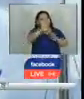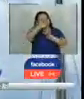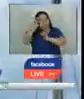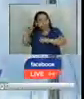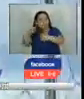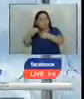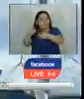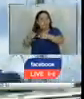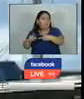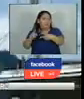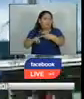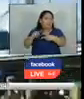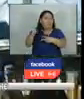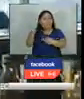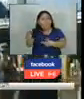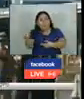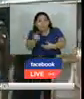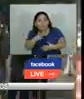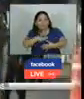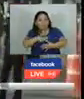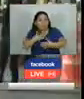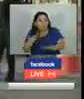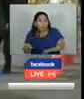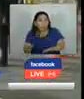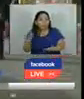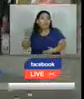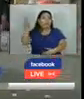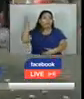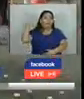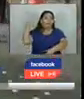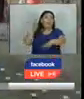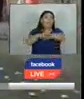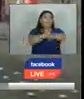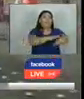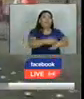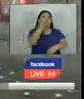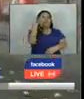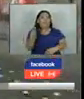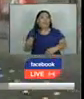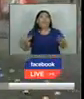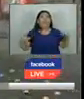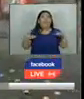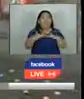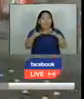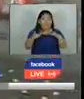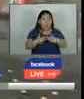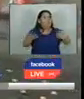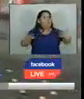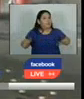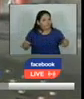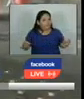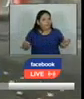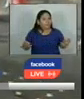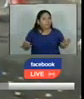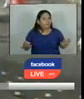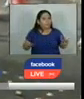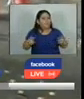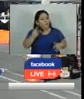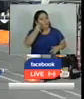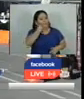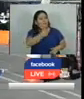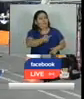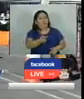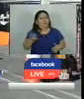Piguán y el Parol Humanitario, que lo han venido anunciando desde hace algunos días. Incluso ya se ha visto como